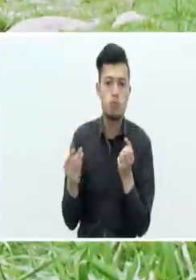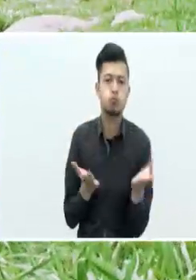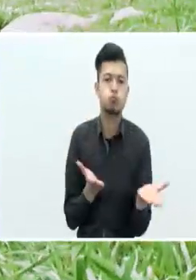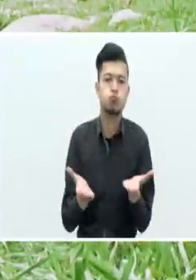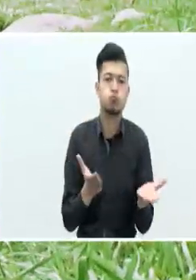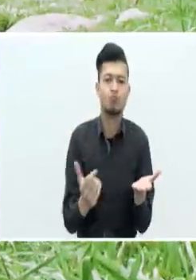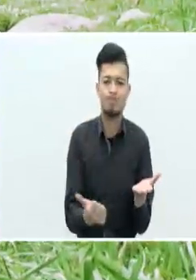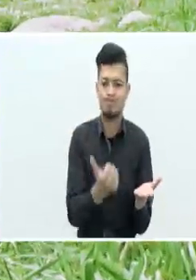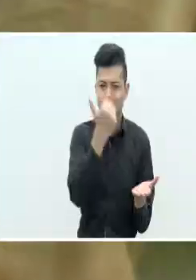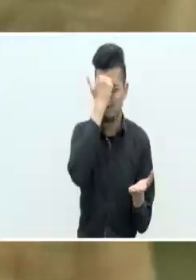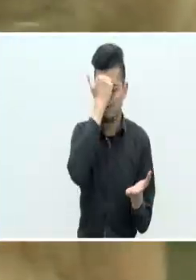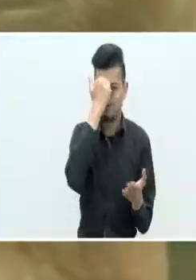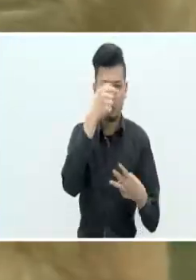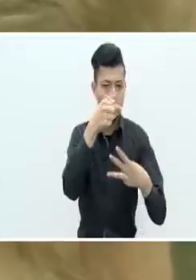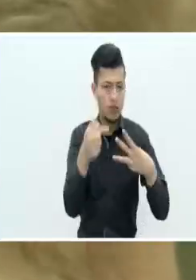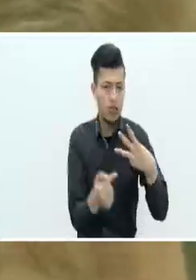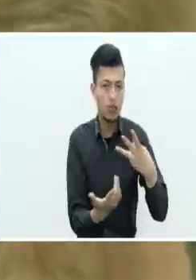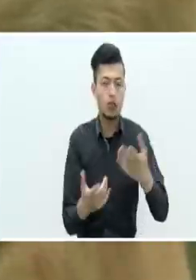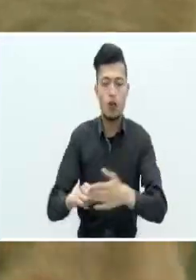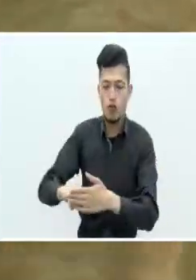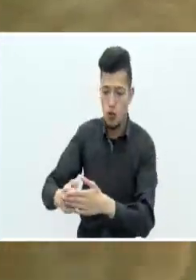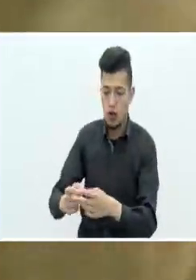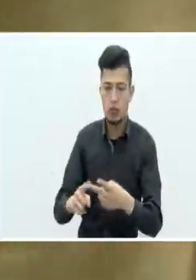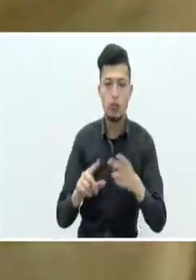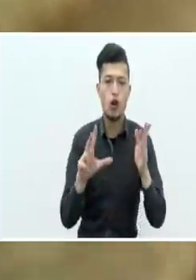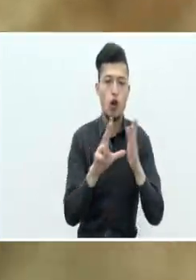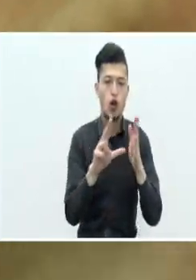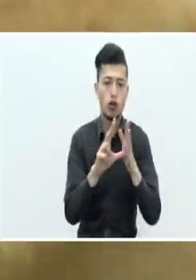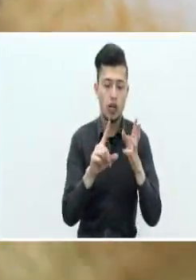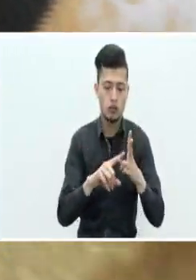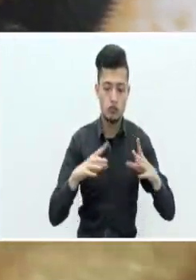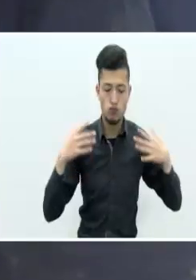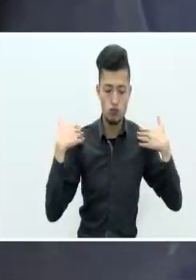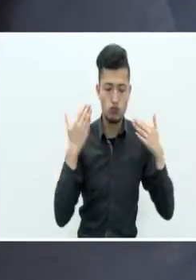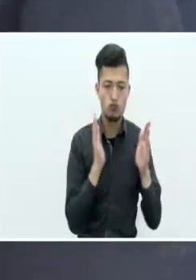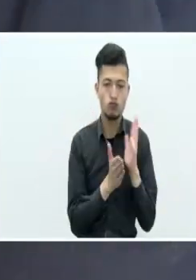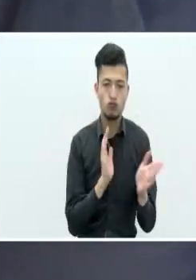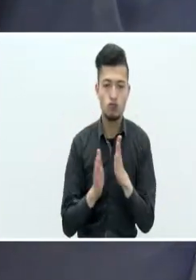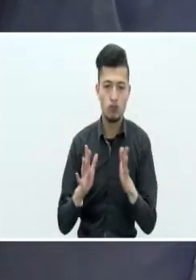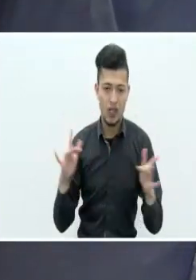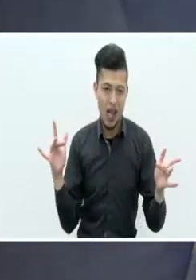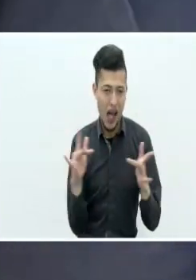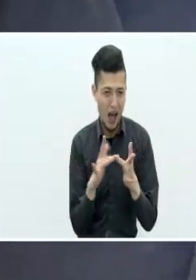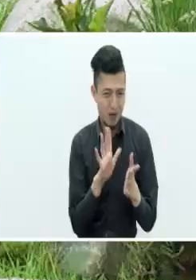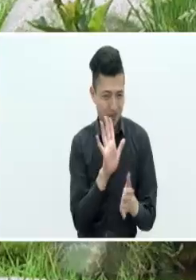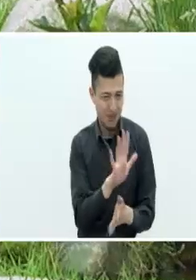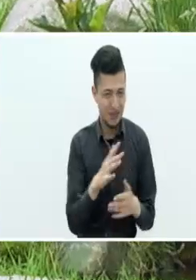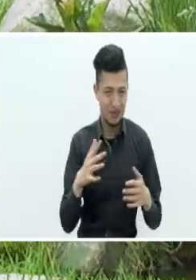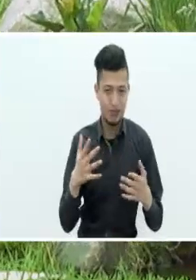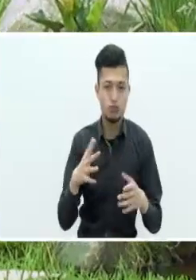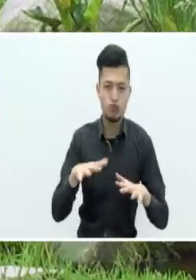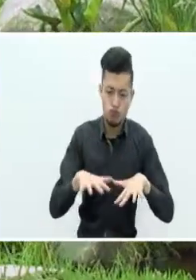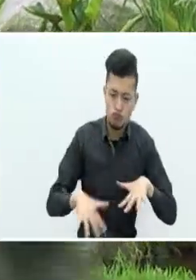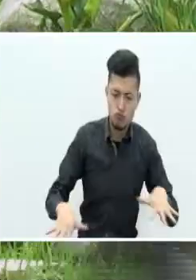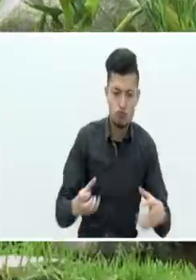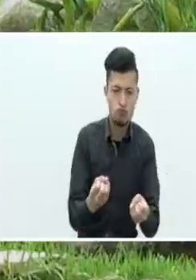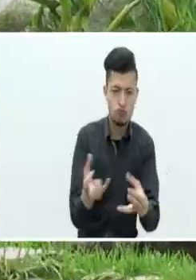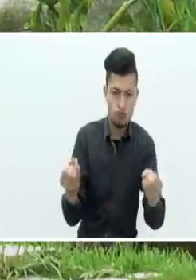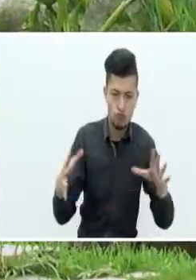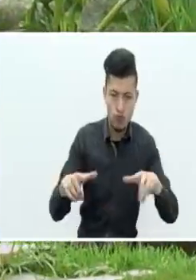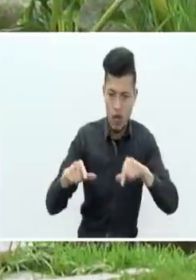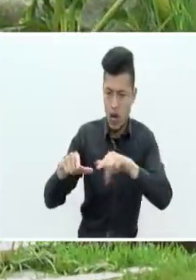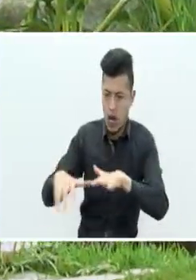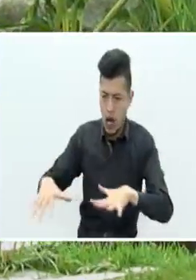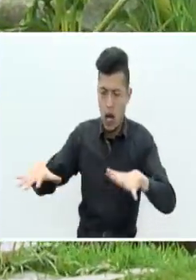básicos inicialmente de guardería, hotel y spa para mascotas. La empresa cuenta con 10.000 metros cuadrados de zonas verdes, cinco lagos,